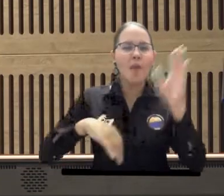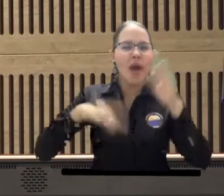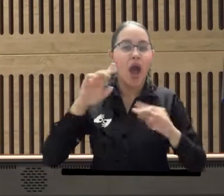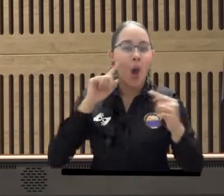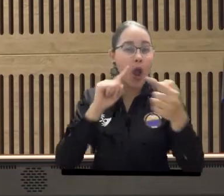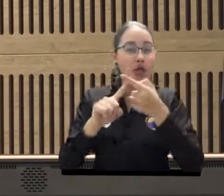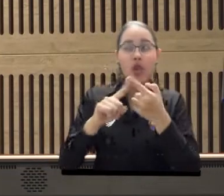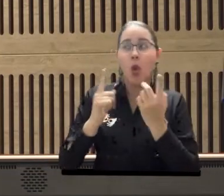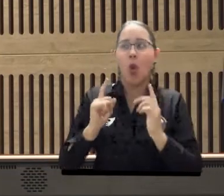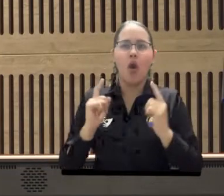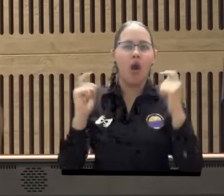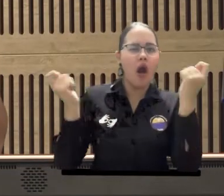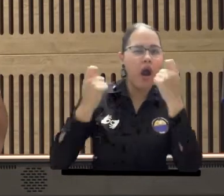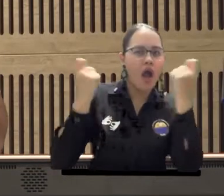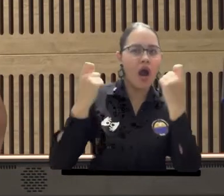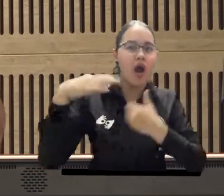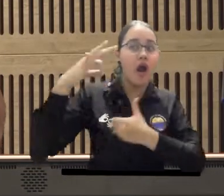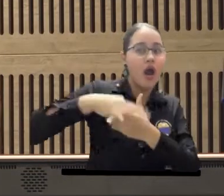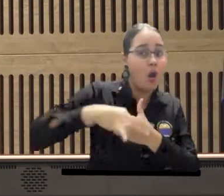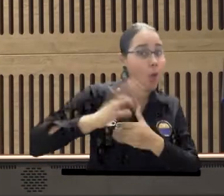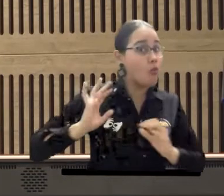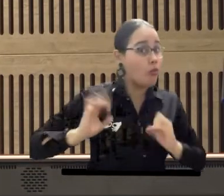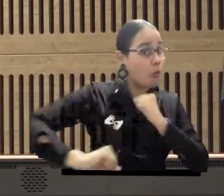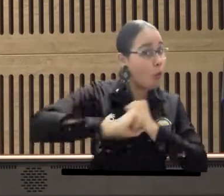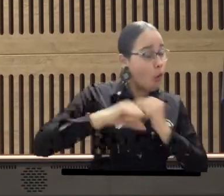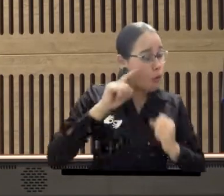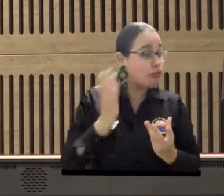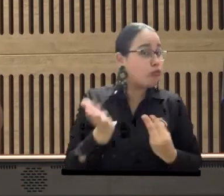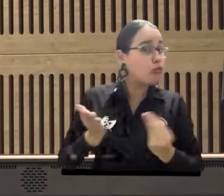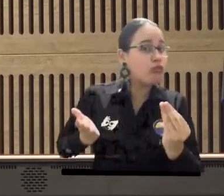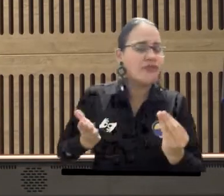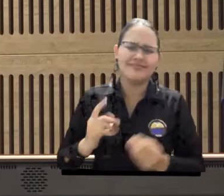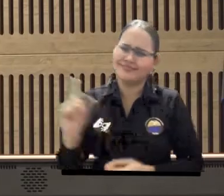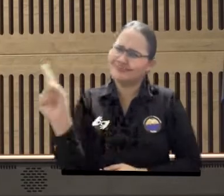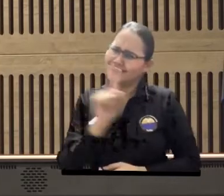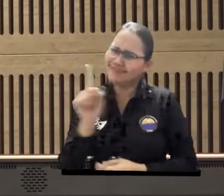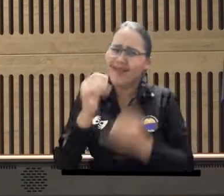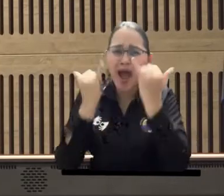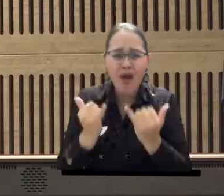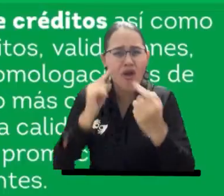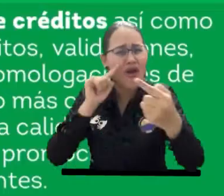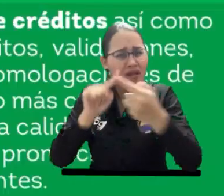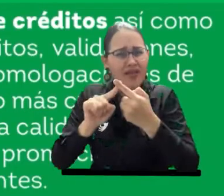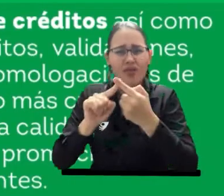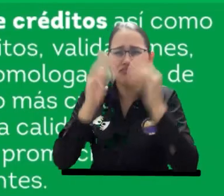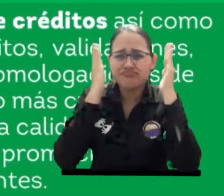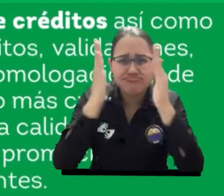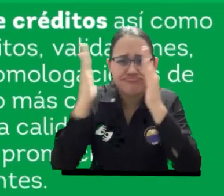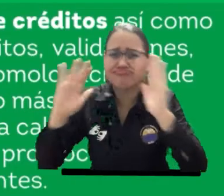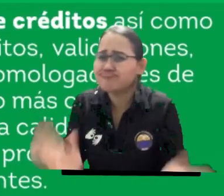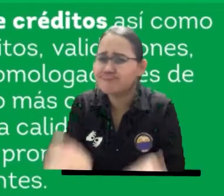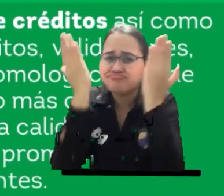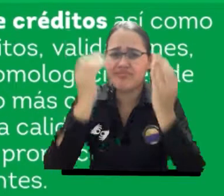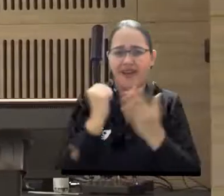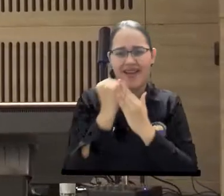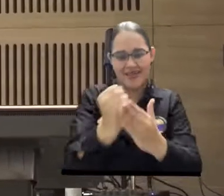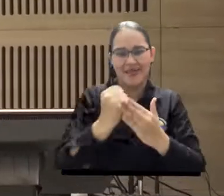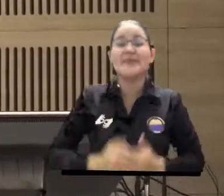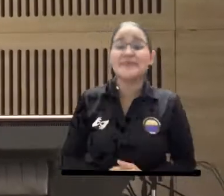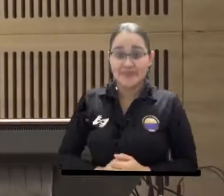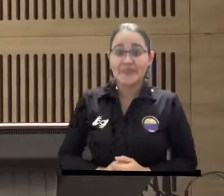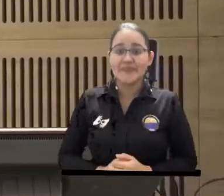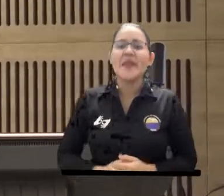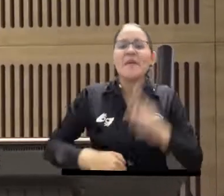desinformar, no generar falsas promesas, porque estos no son tiempos de campaña, son tiempos de pandemia. En el espacio, el Rector Vera